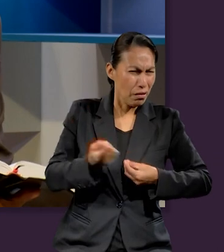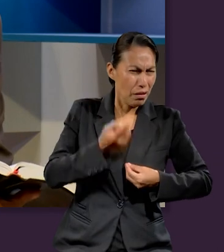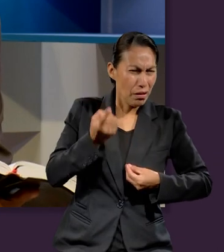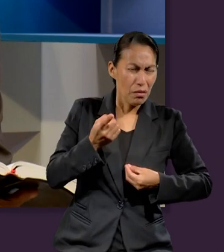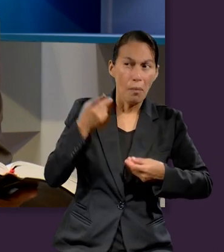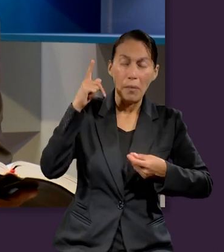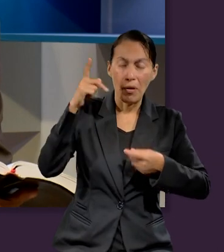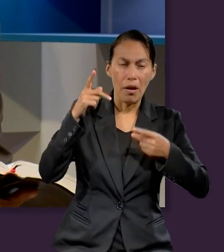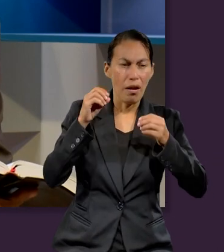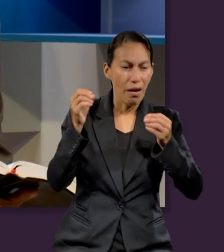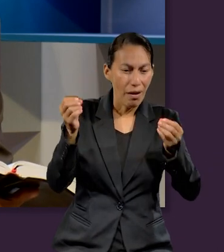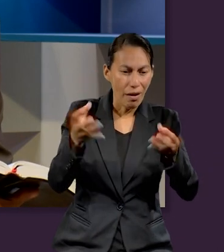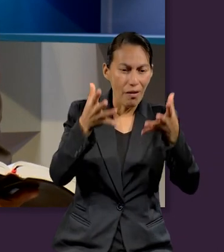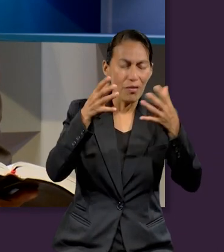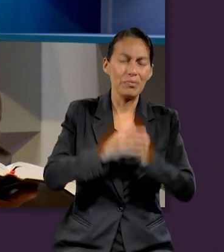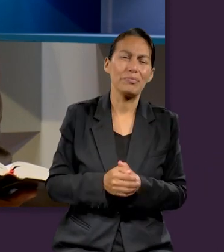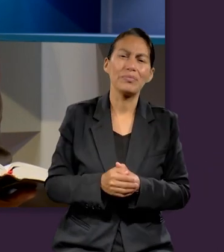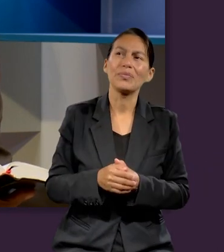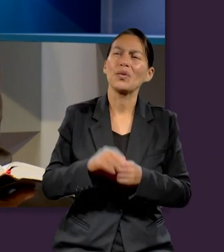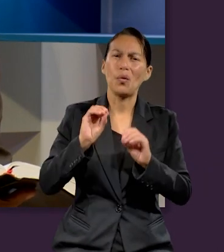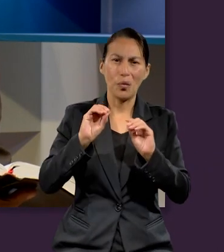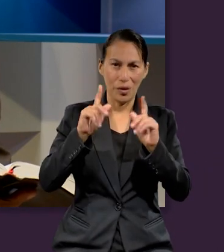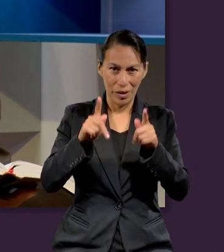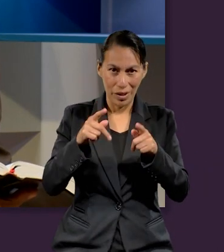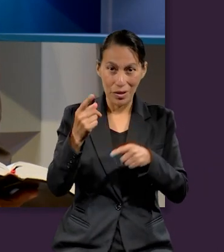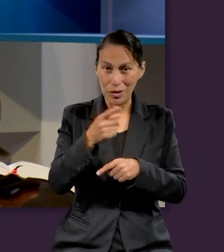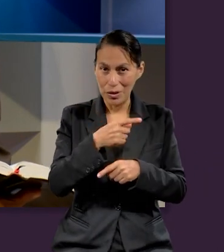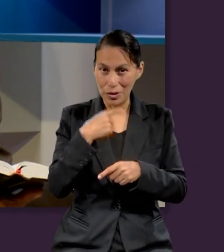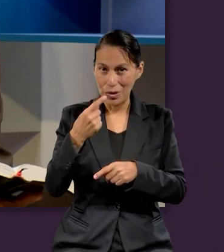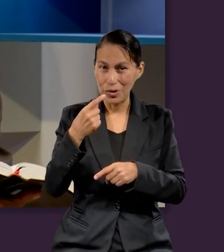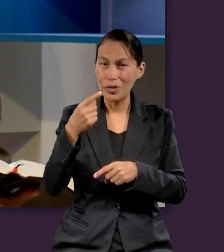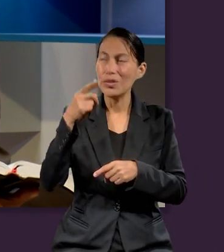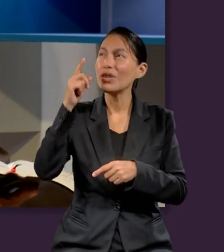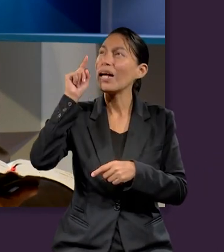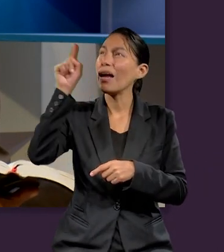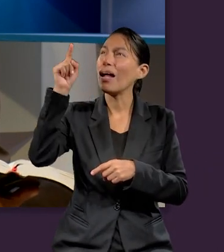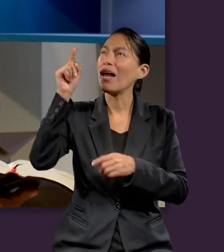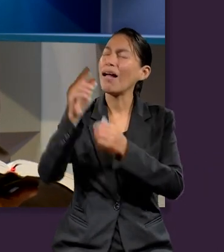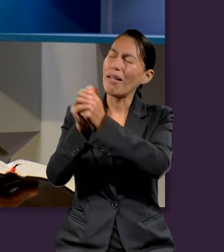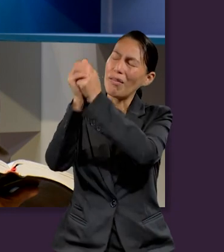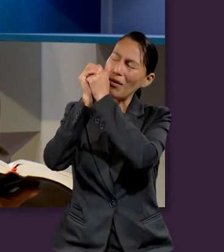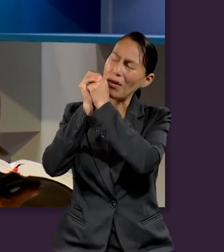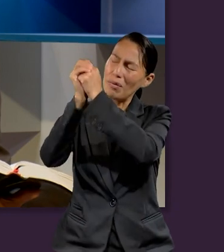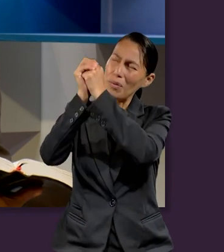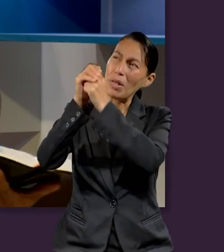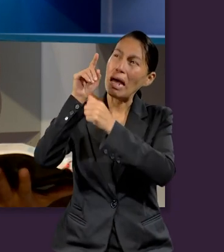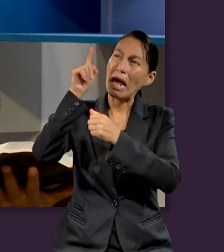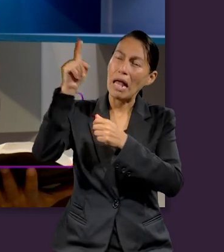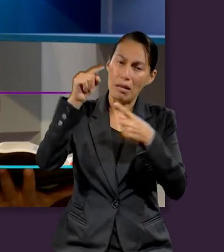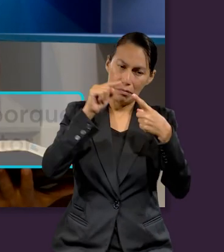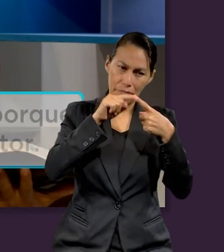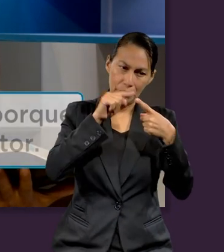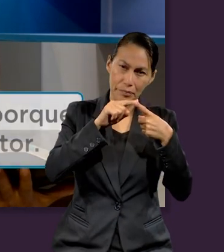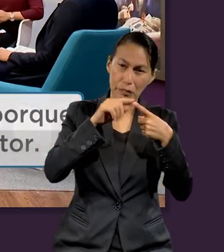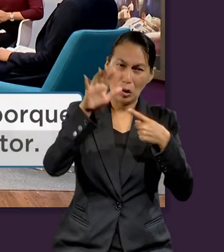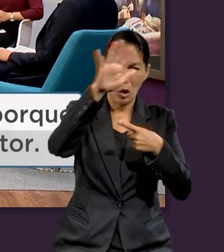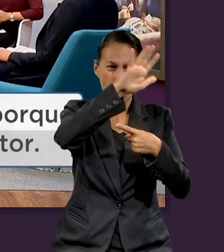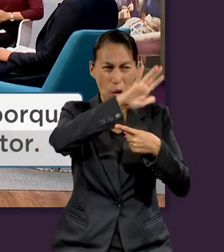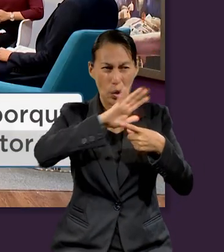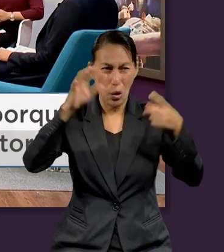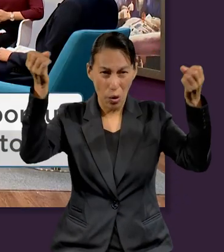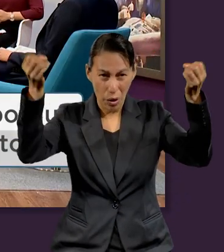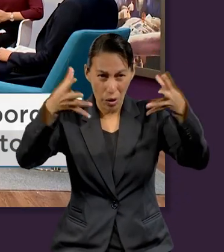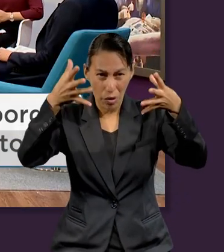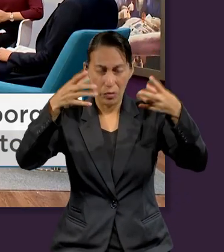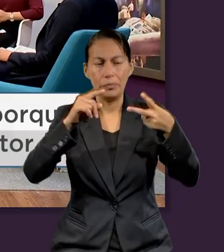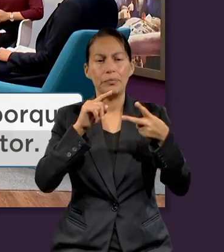Y de acuerdo a los pasajes que leíste, lo adoramos también porque Él es nuestro Redentor. Señor, es grandioso que